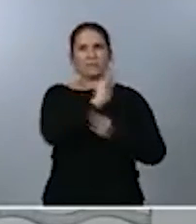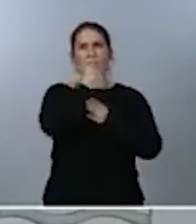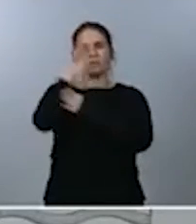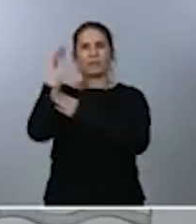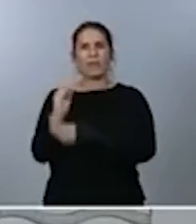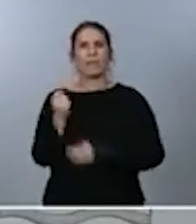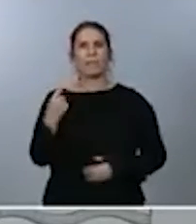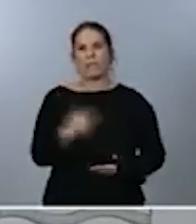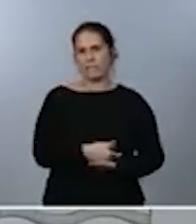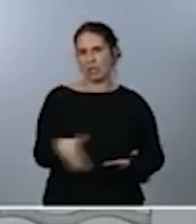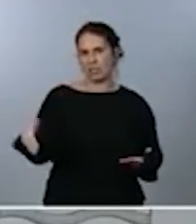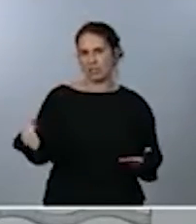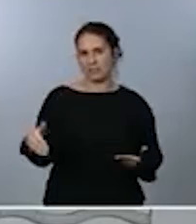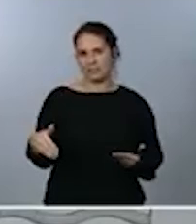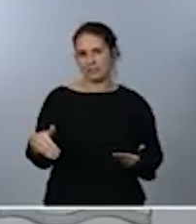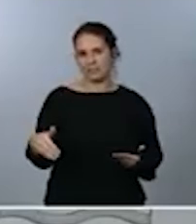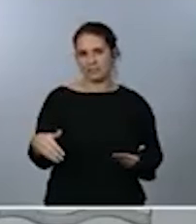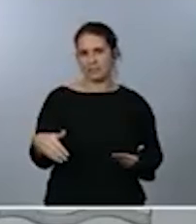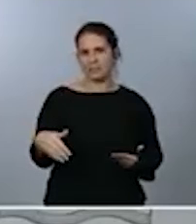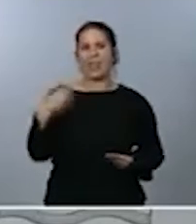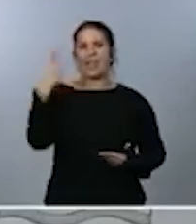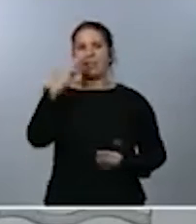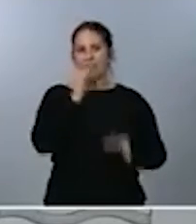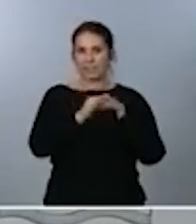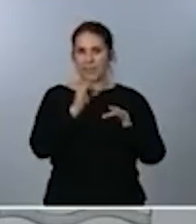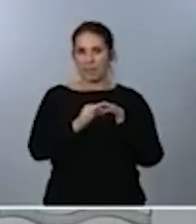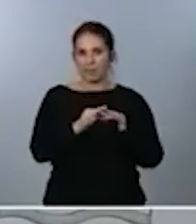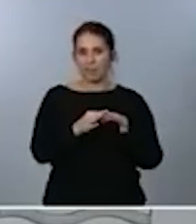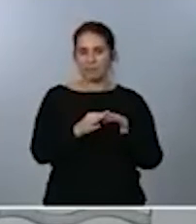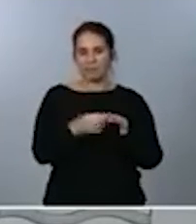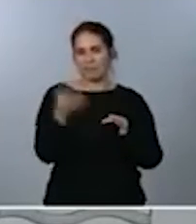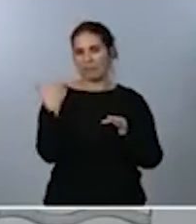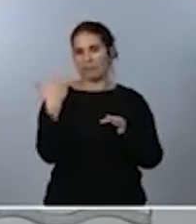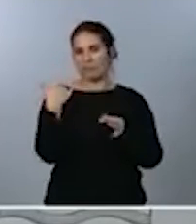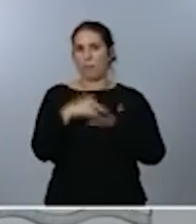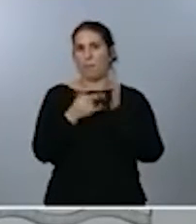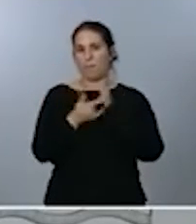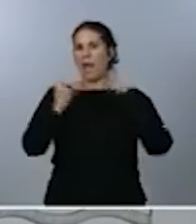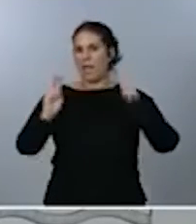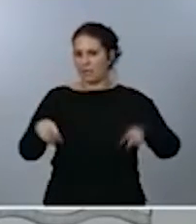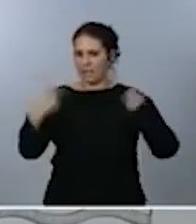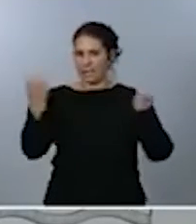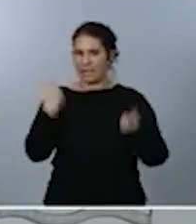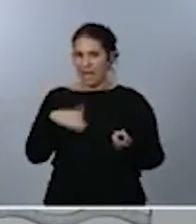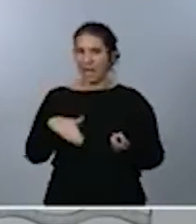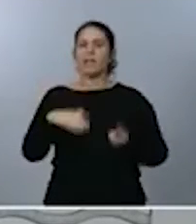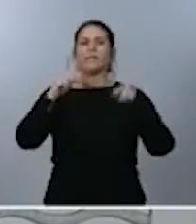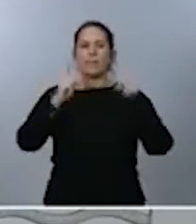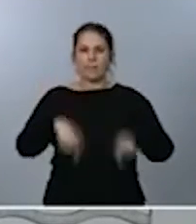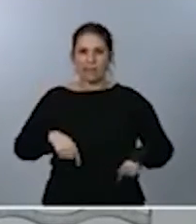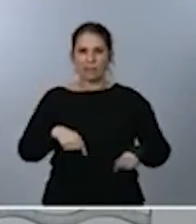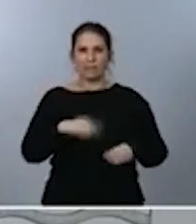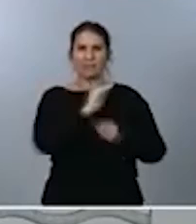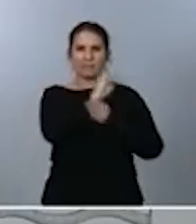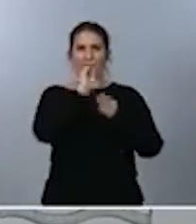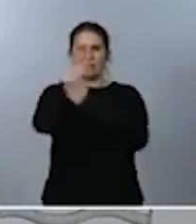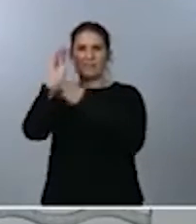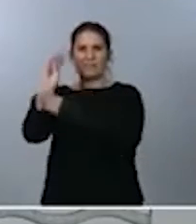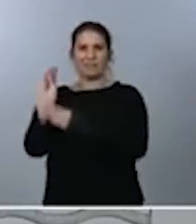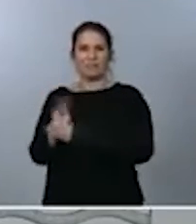En la de 30 de septiembre, en la que se presentó el plan reformulado, se libraron también otros 896